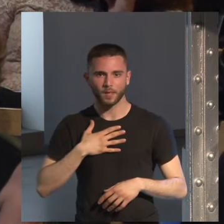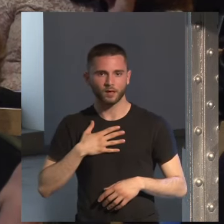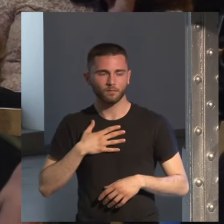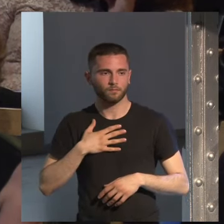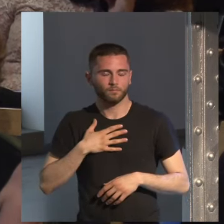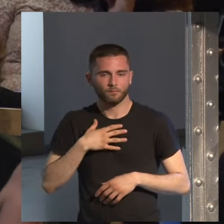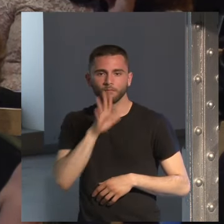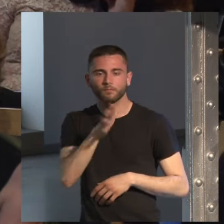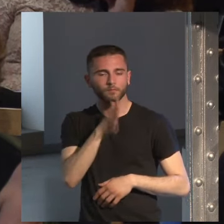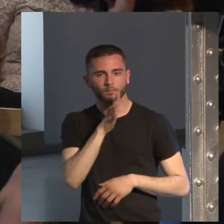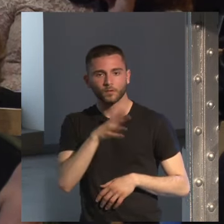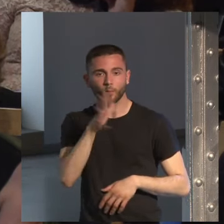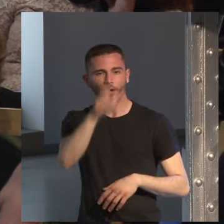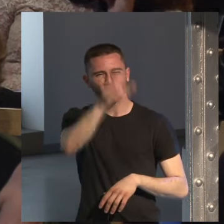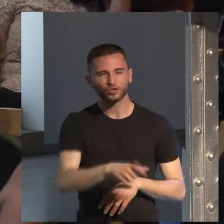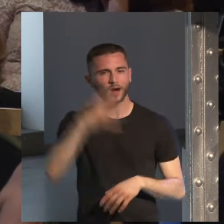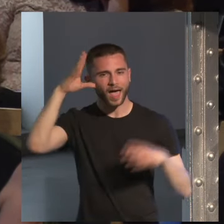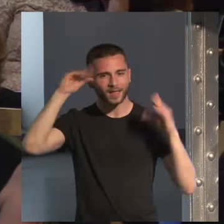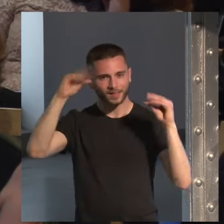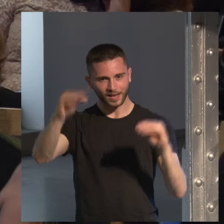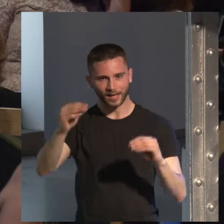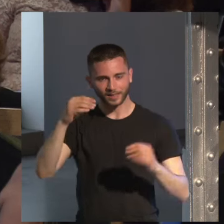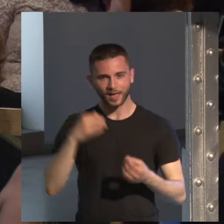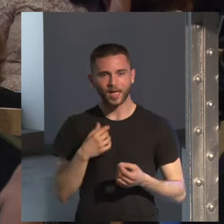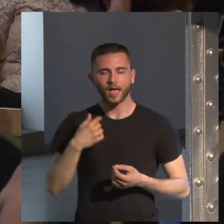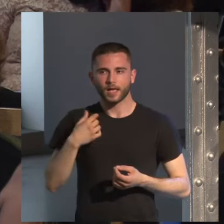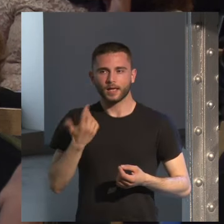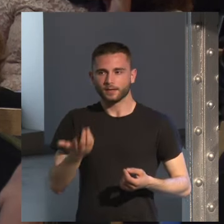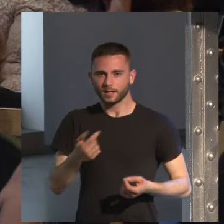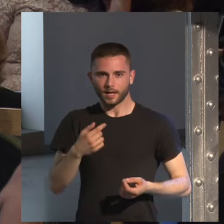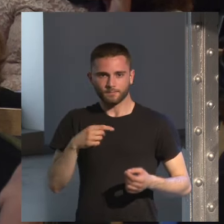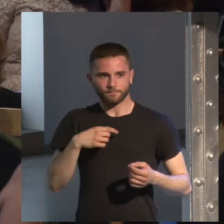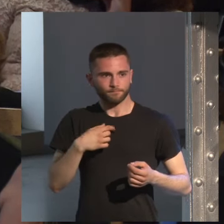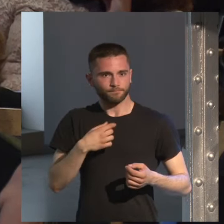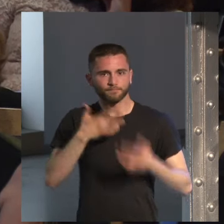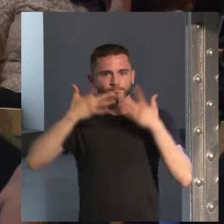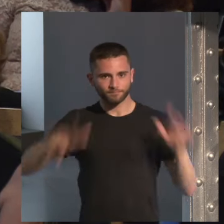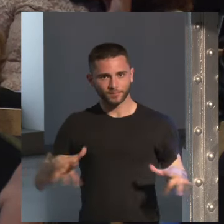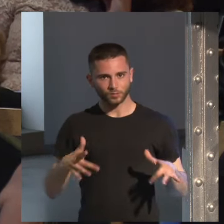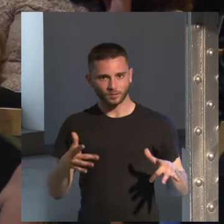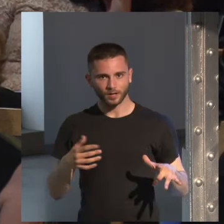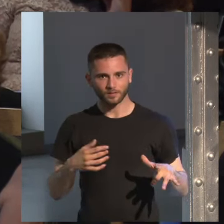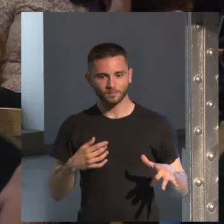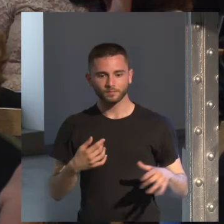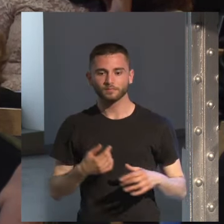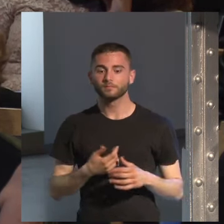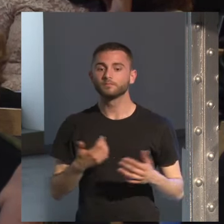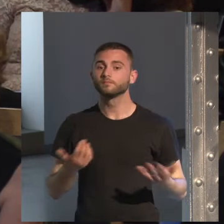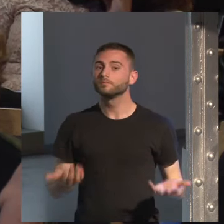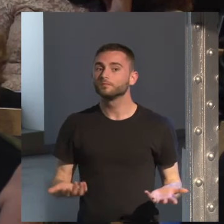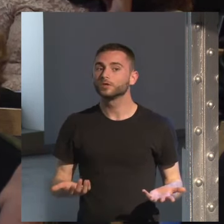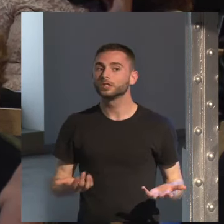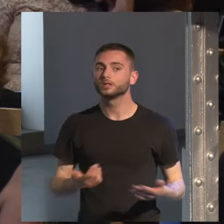porque creo que era una persona inteligente y con sentido de criterio ¿no? y cómo pueden cómo el